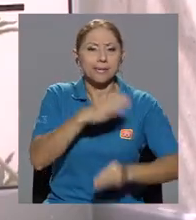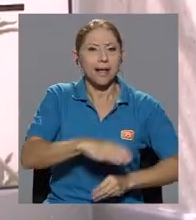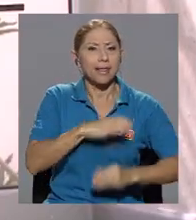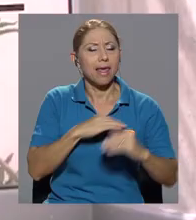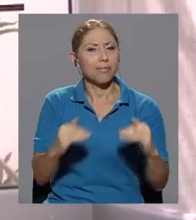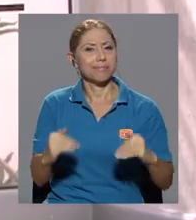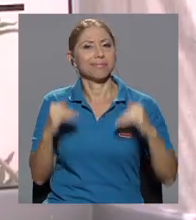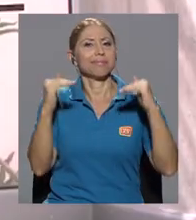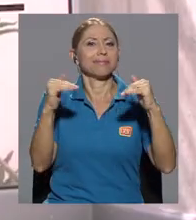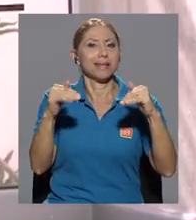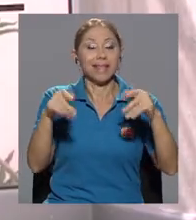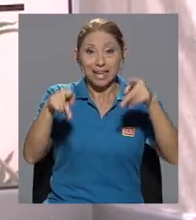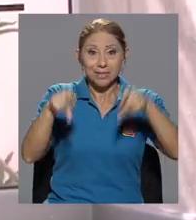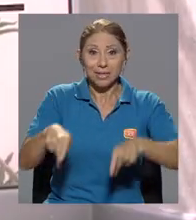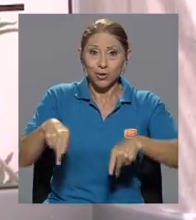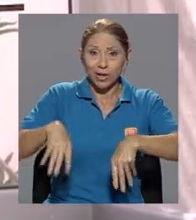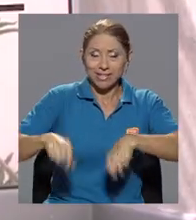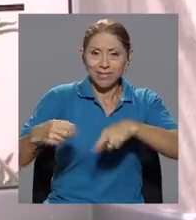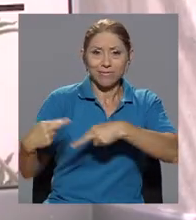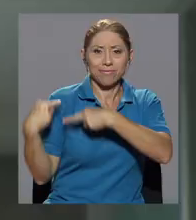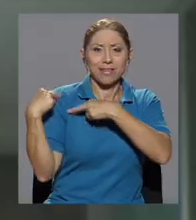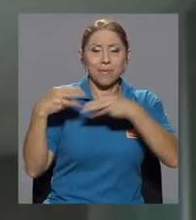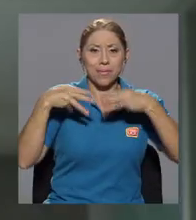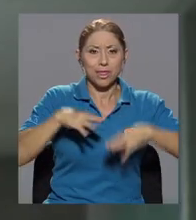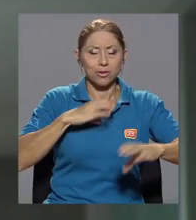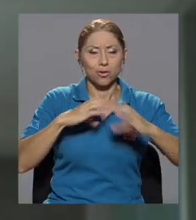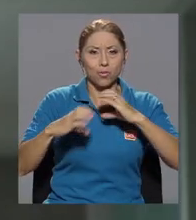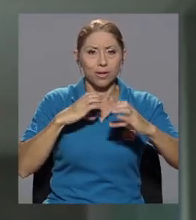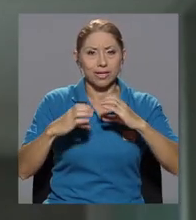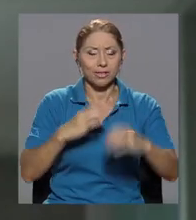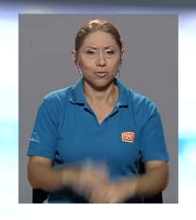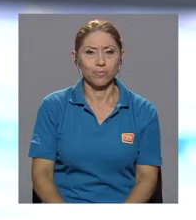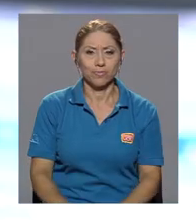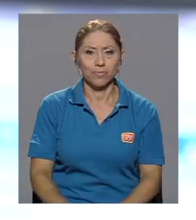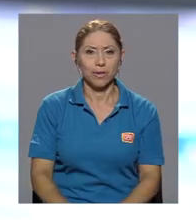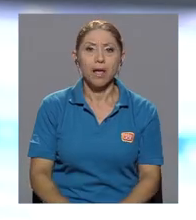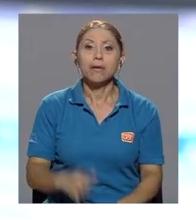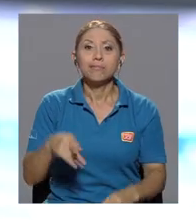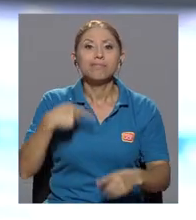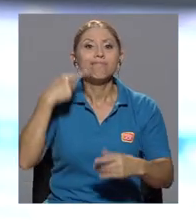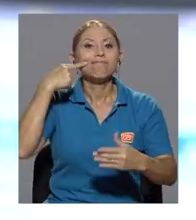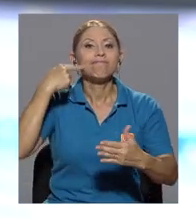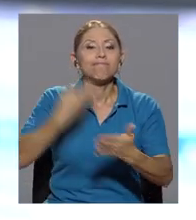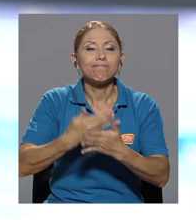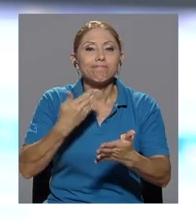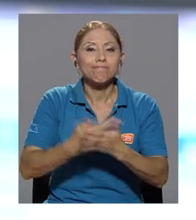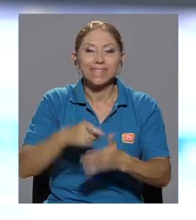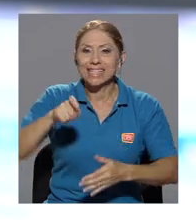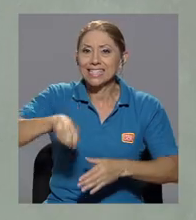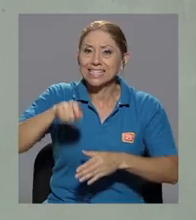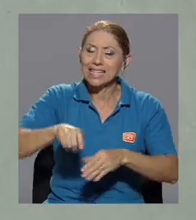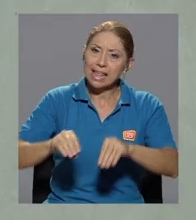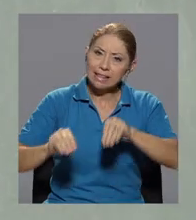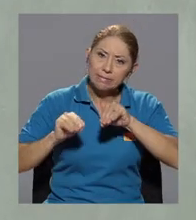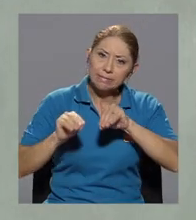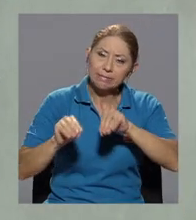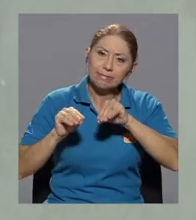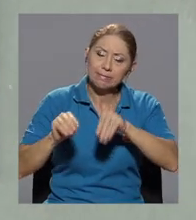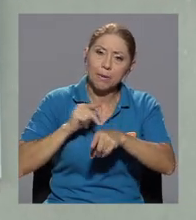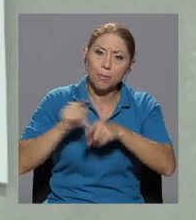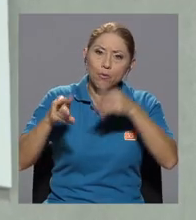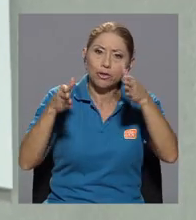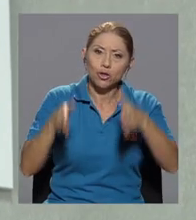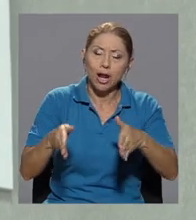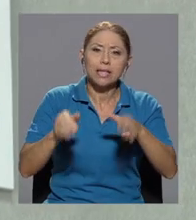de las personas que estaban a cargo de los medios de comunicación. Pronto se evidenció la necesidad de formar profesionales que desarrollaran